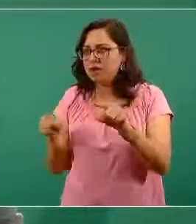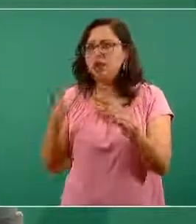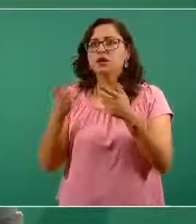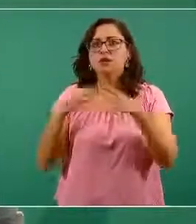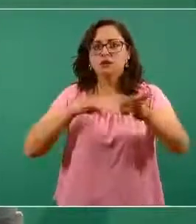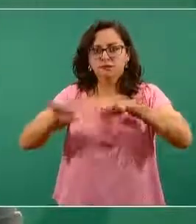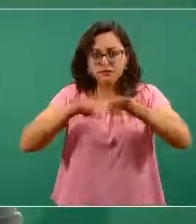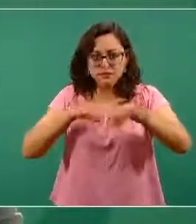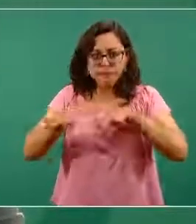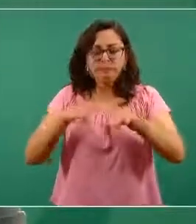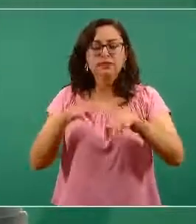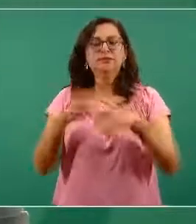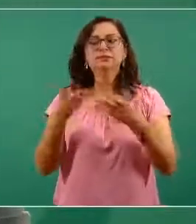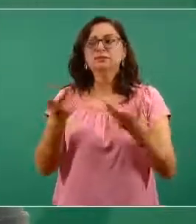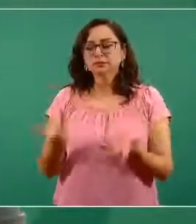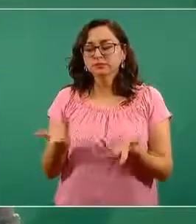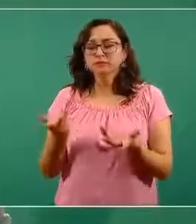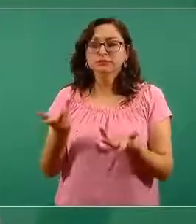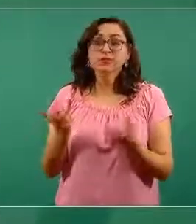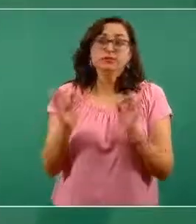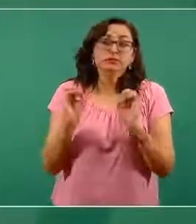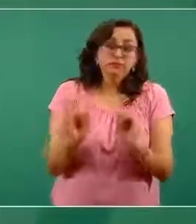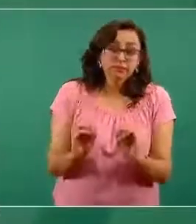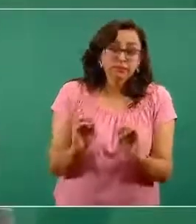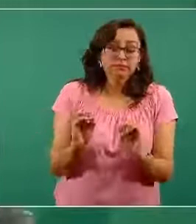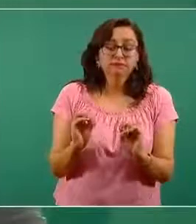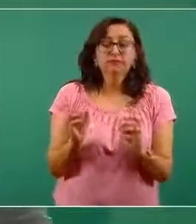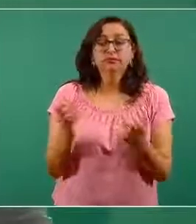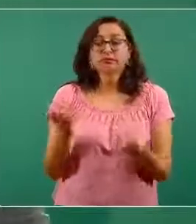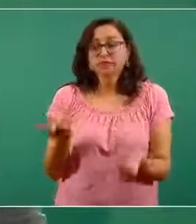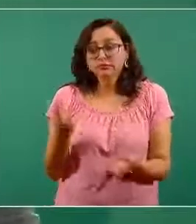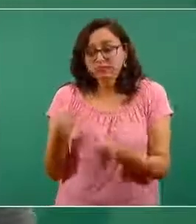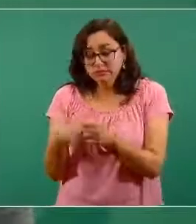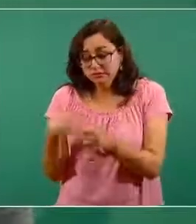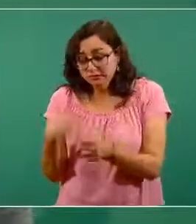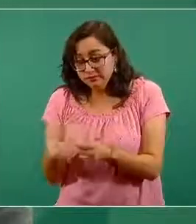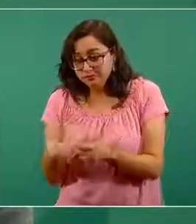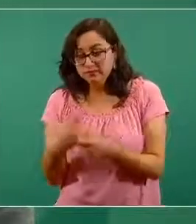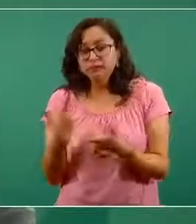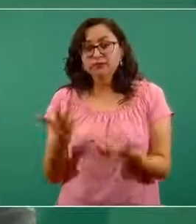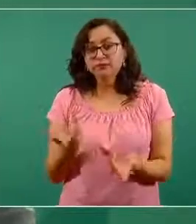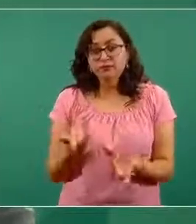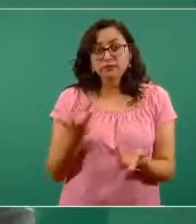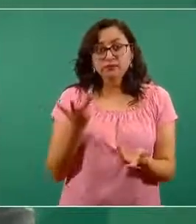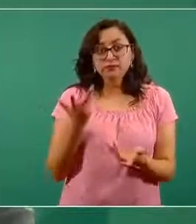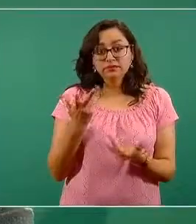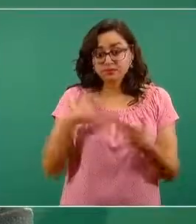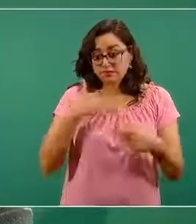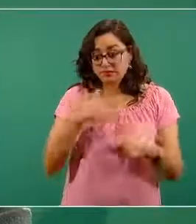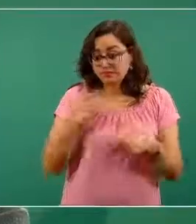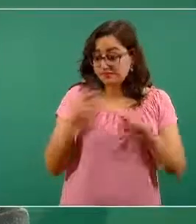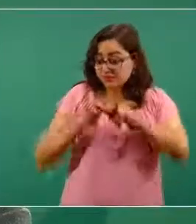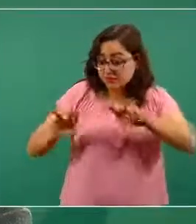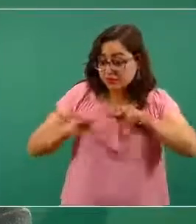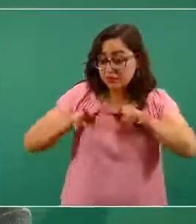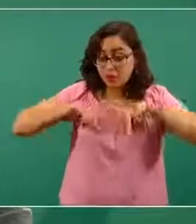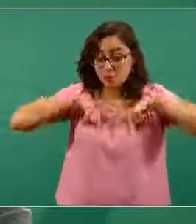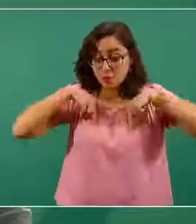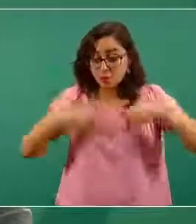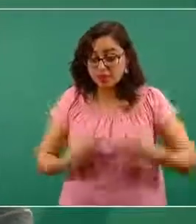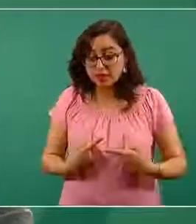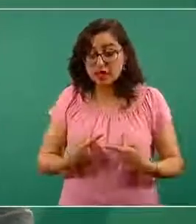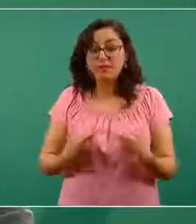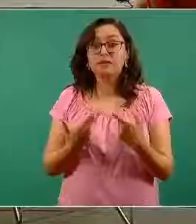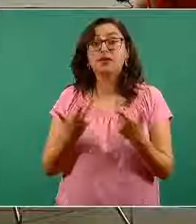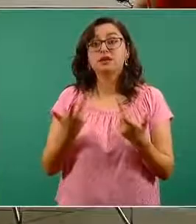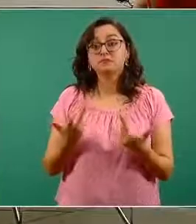salud y que tienen o que viven, perdón, con alguna condición que les hace mayormente susceptibles a